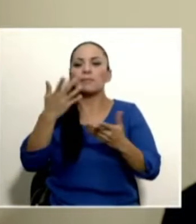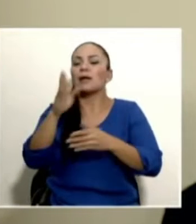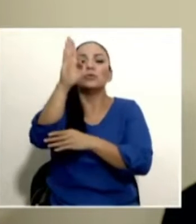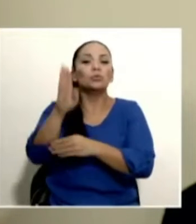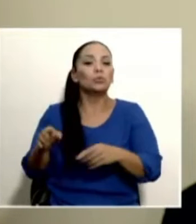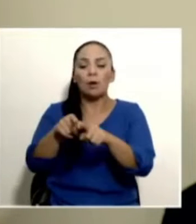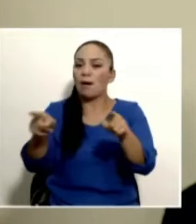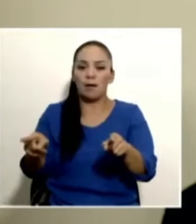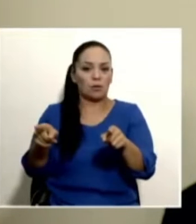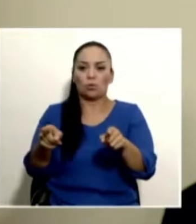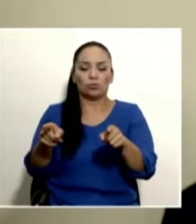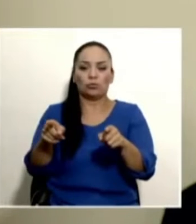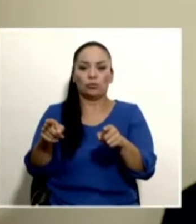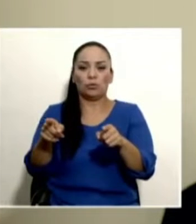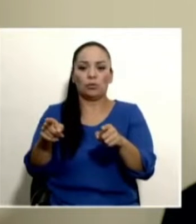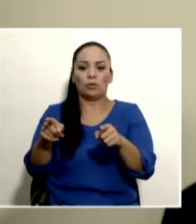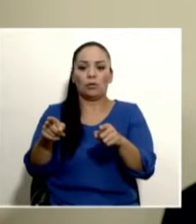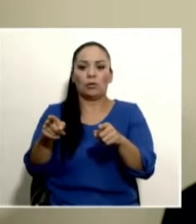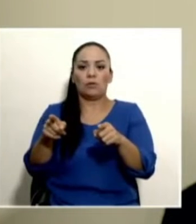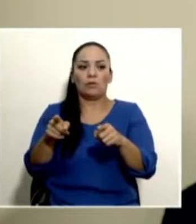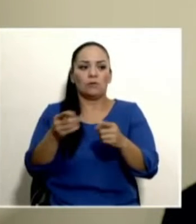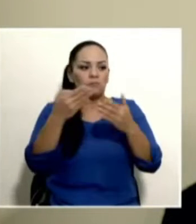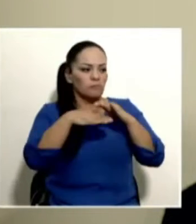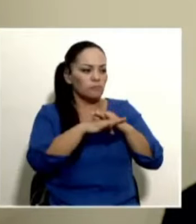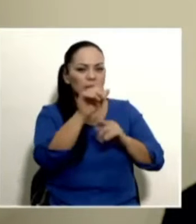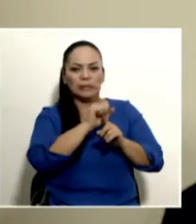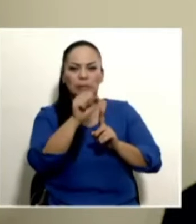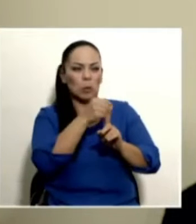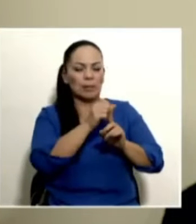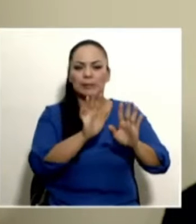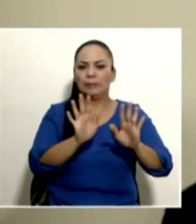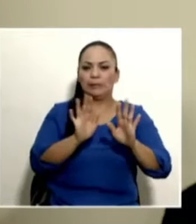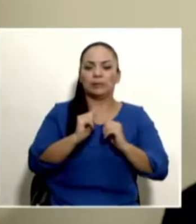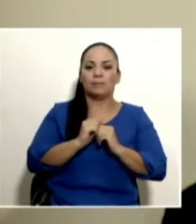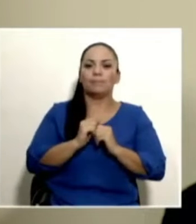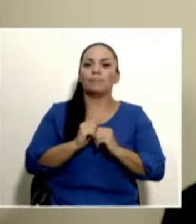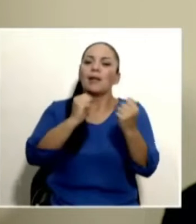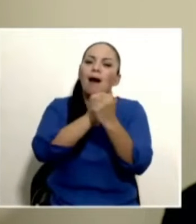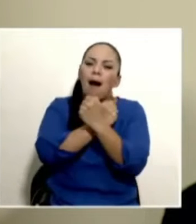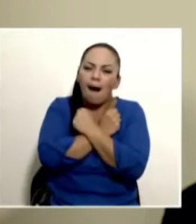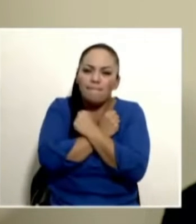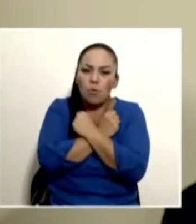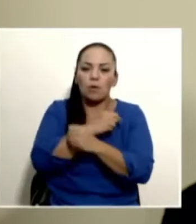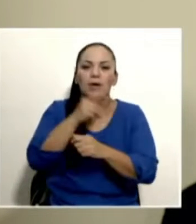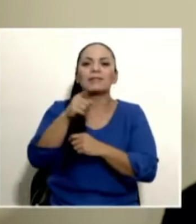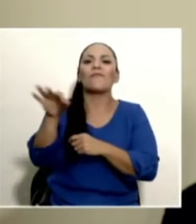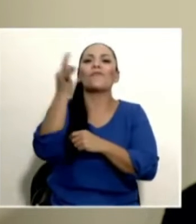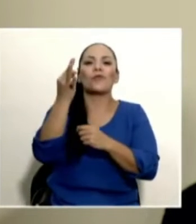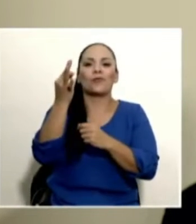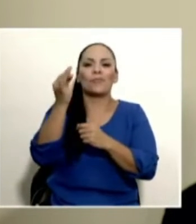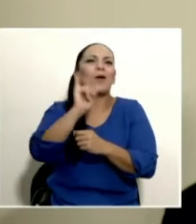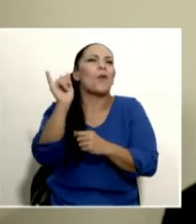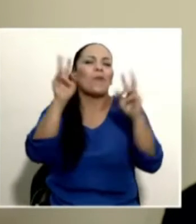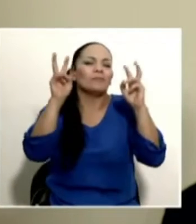nunca tengan que sumergirse en violencia. El amor es el fuego que ilumina el mundo